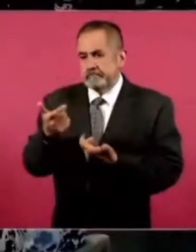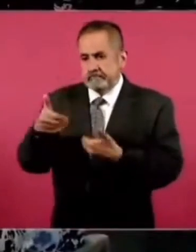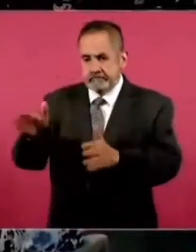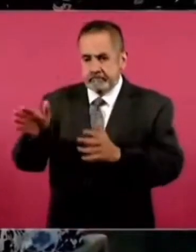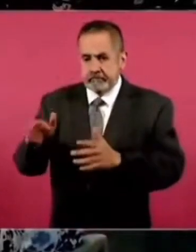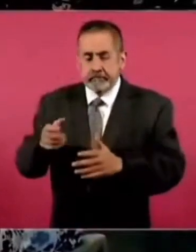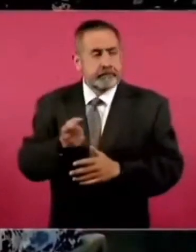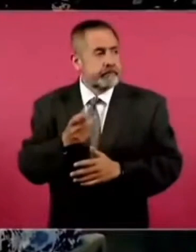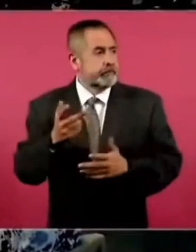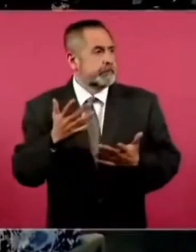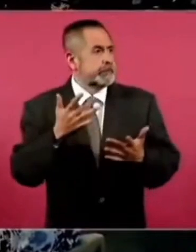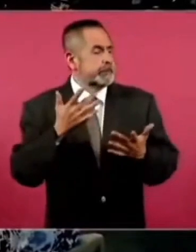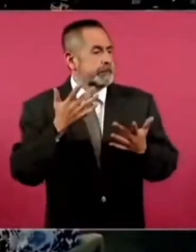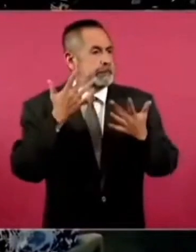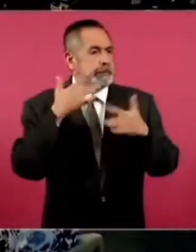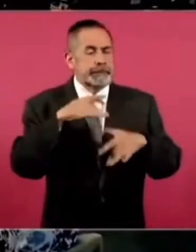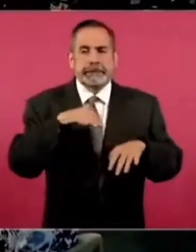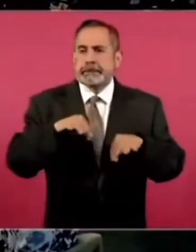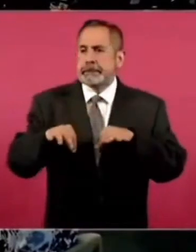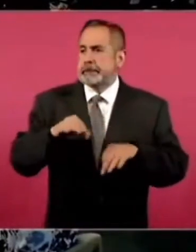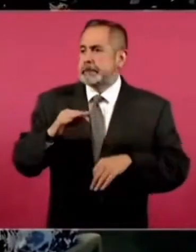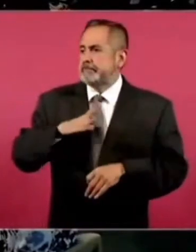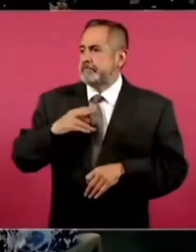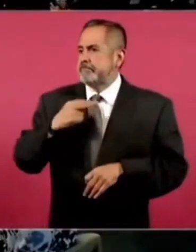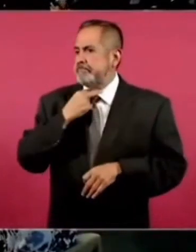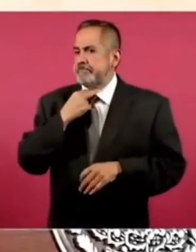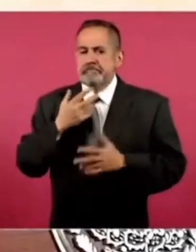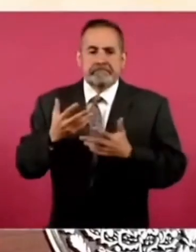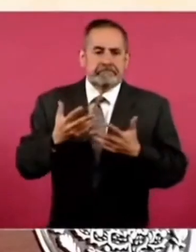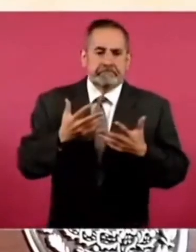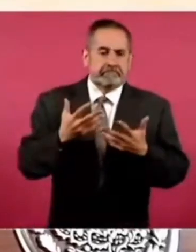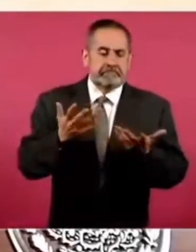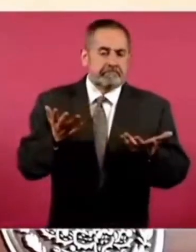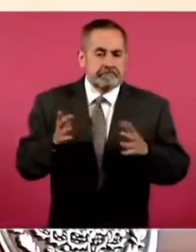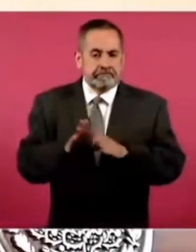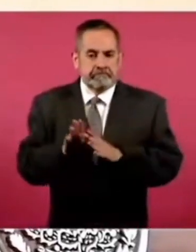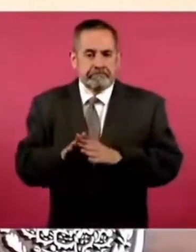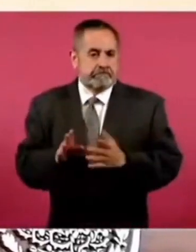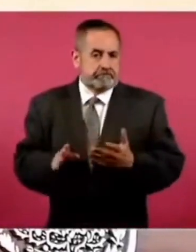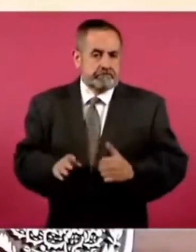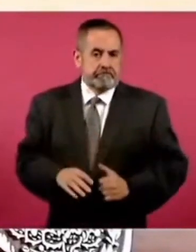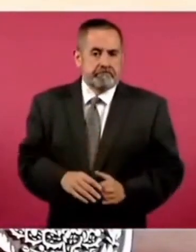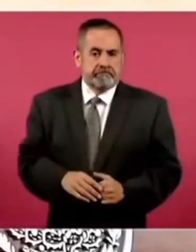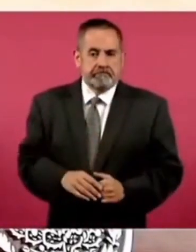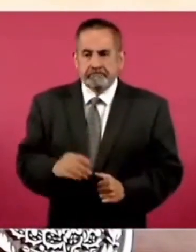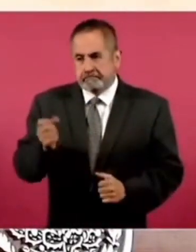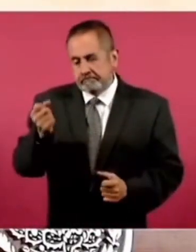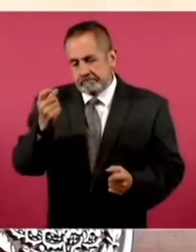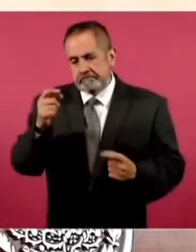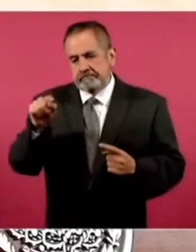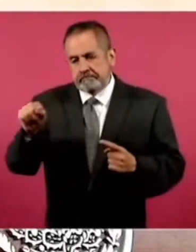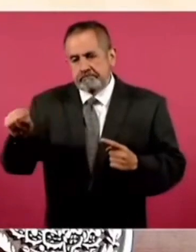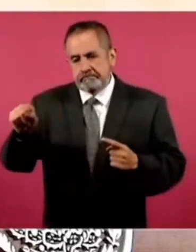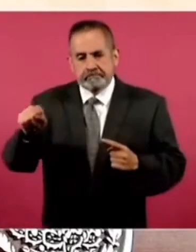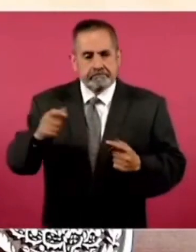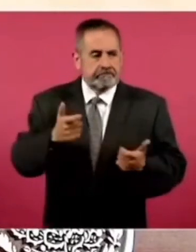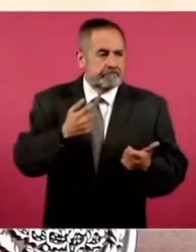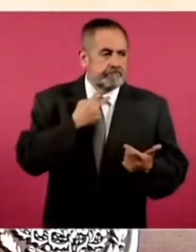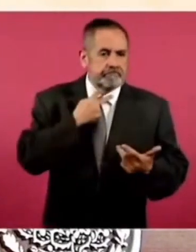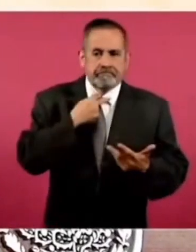Y empiezan a ver. No necesariamente. Por eso. Sino por la situación.